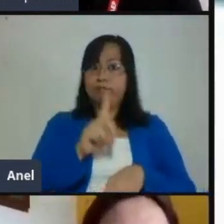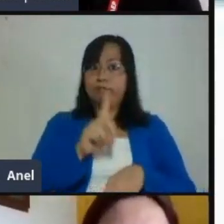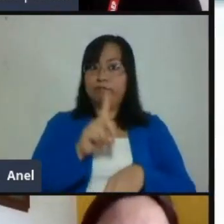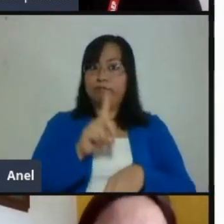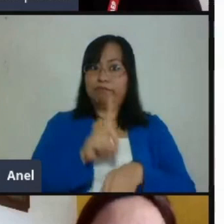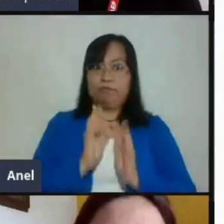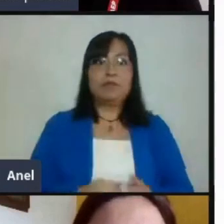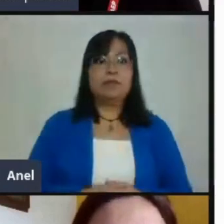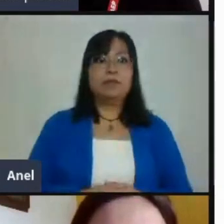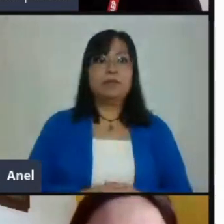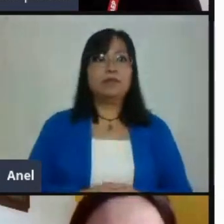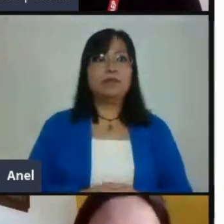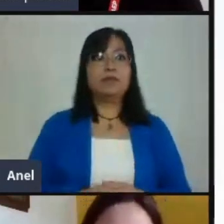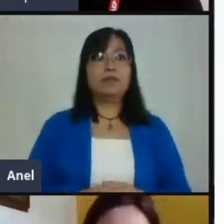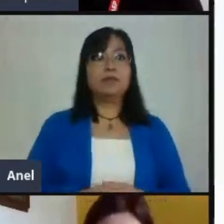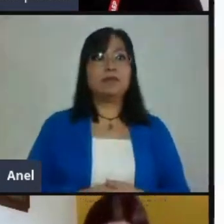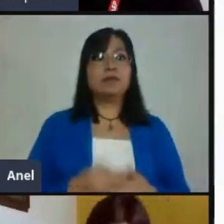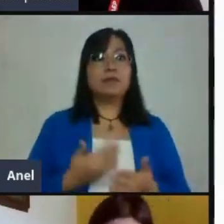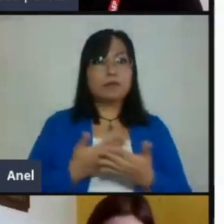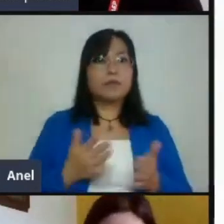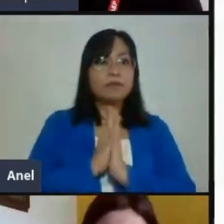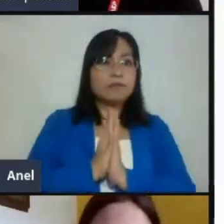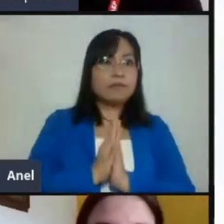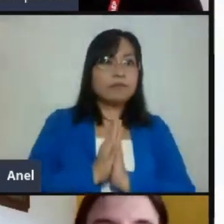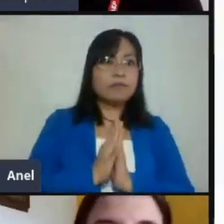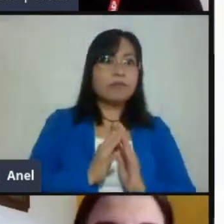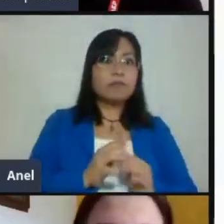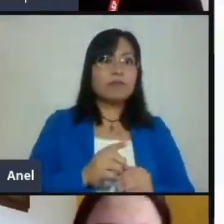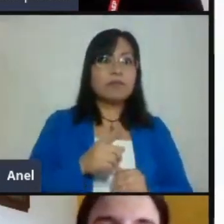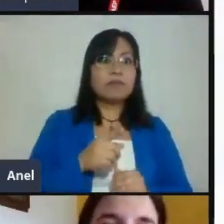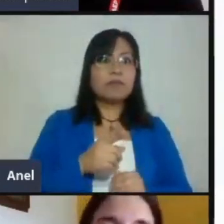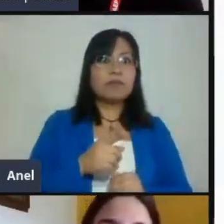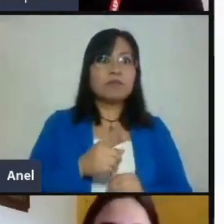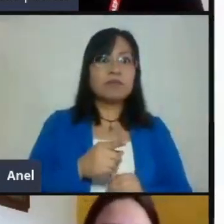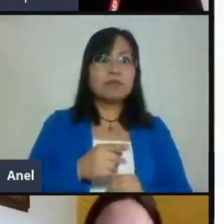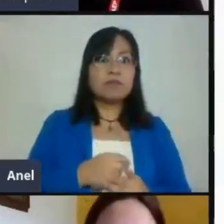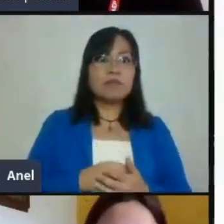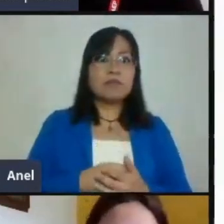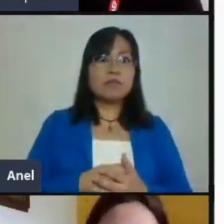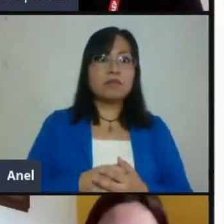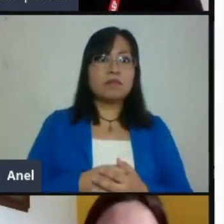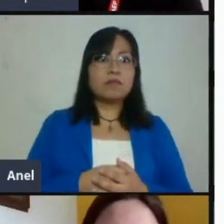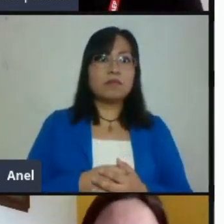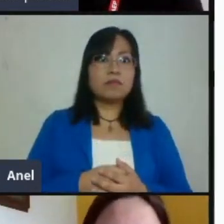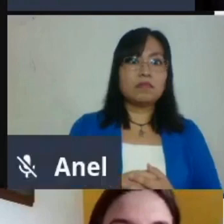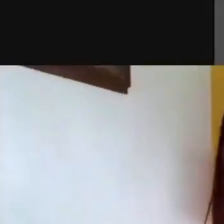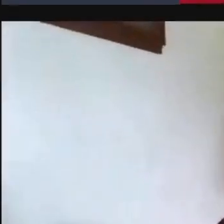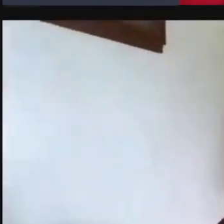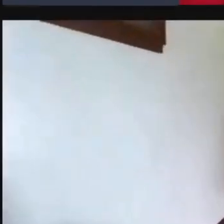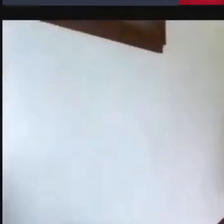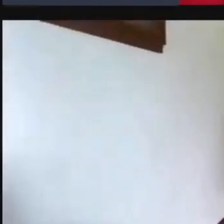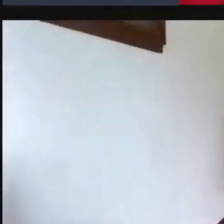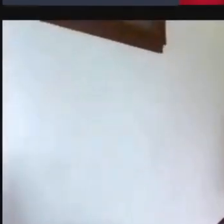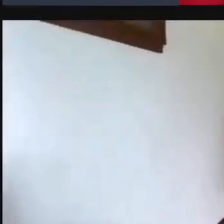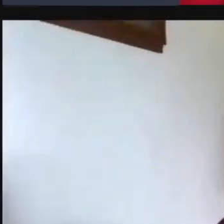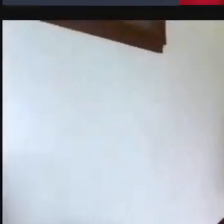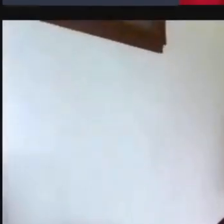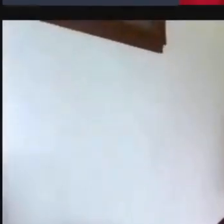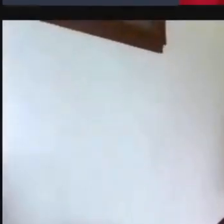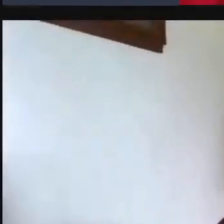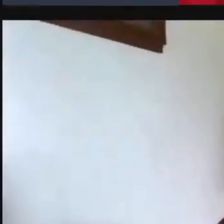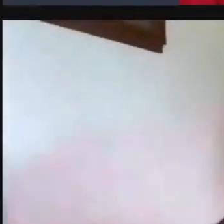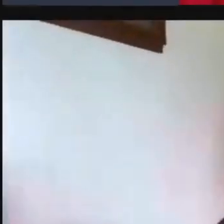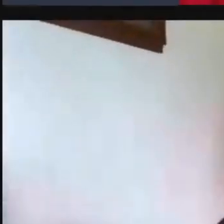¿podrías volver a compartir tu pantalla? Porque creo que se ve un poquito borroso. Entonces, para que los profesores puedan visualizar